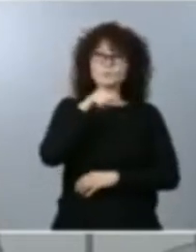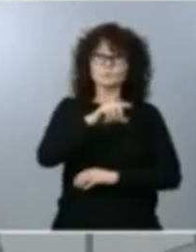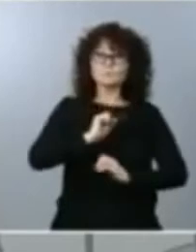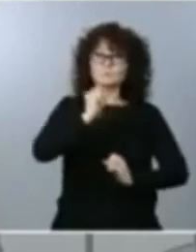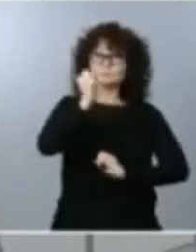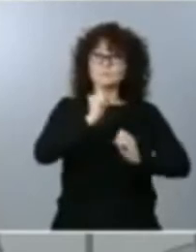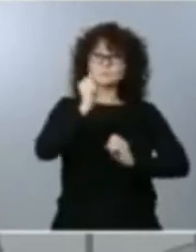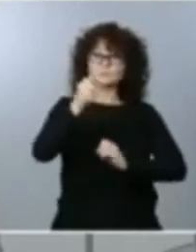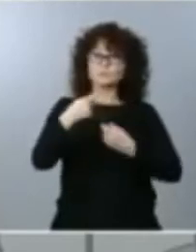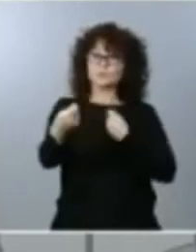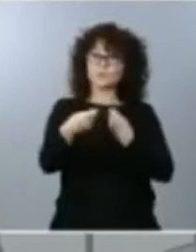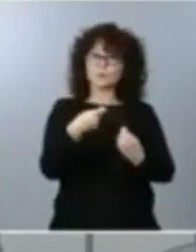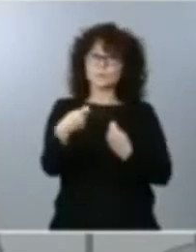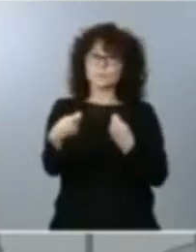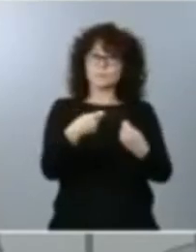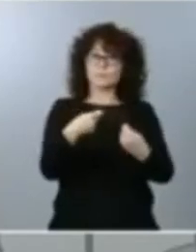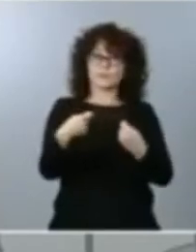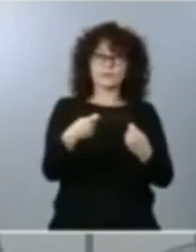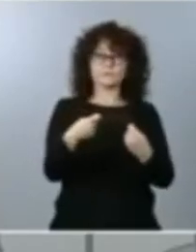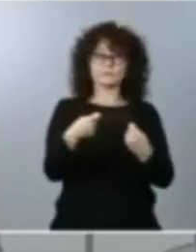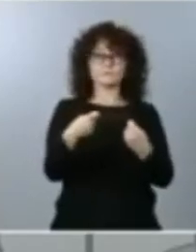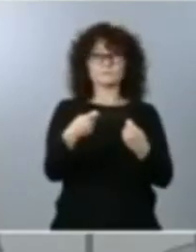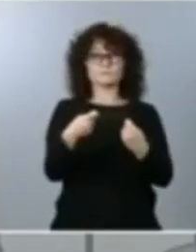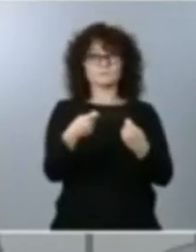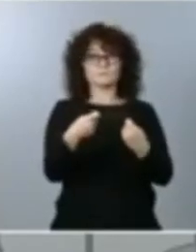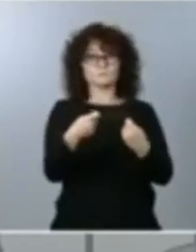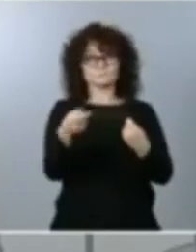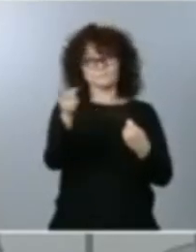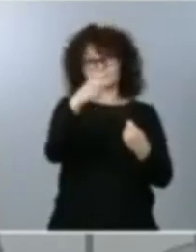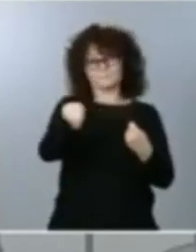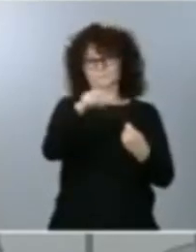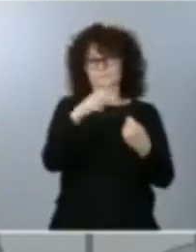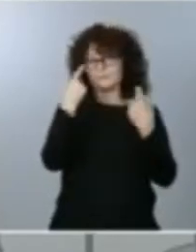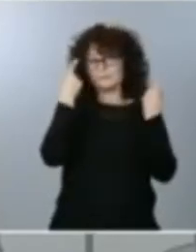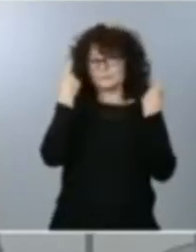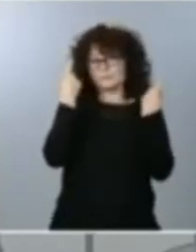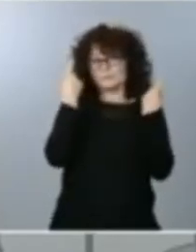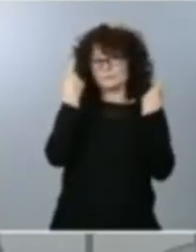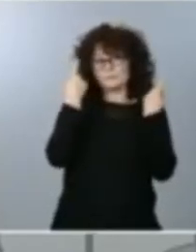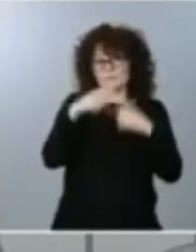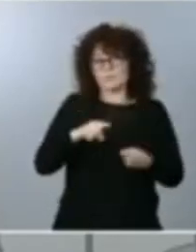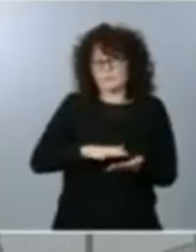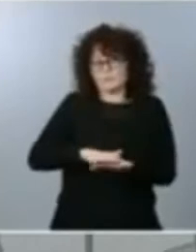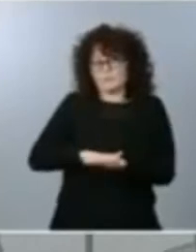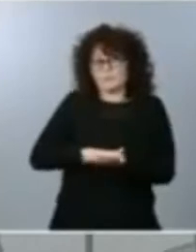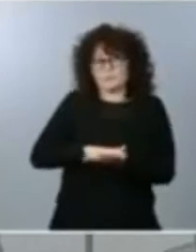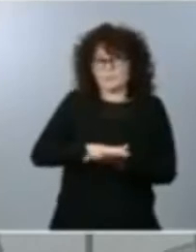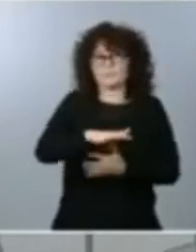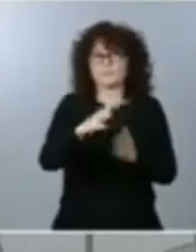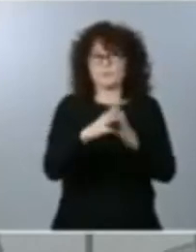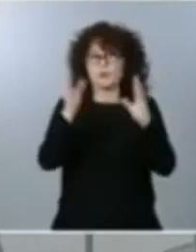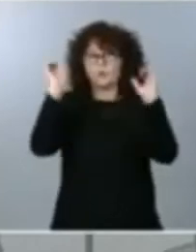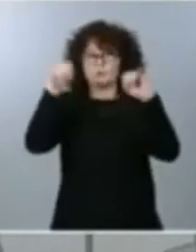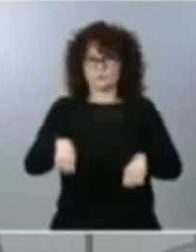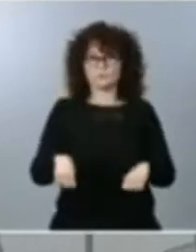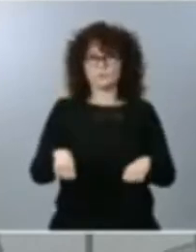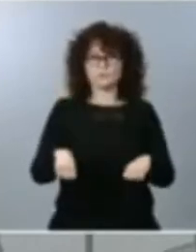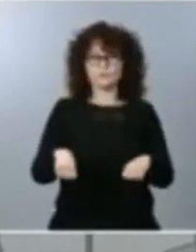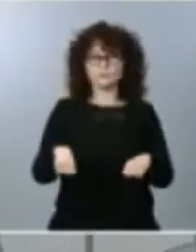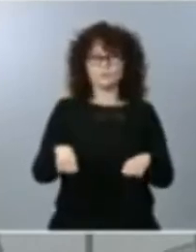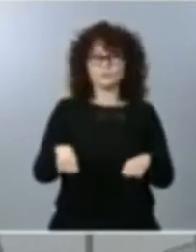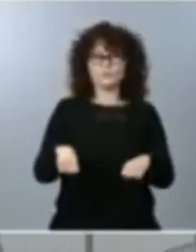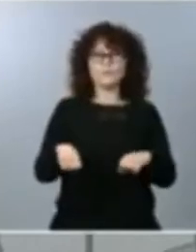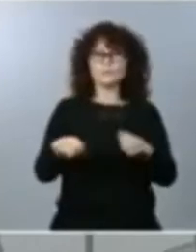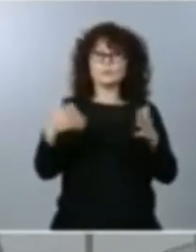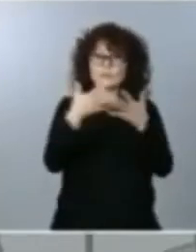entre todos conocidas condicionan cualquier consenso que podamos alcanzar. Y el texto que hemos acordado este